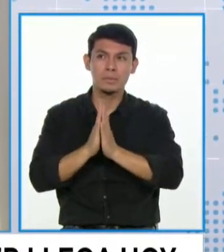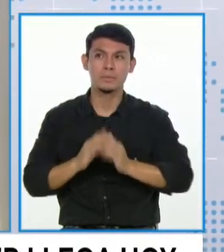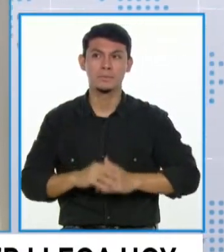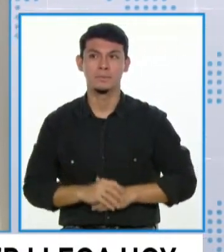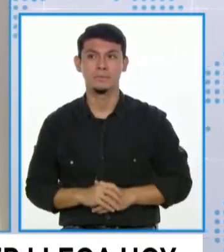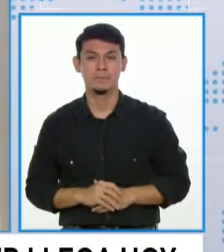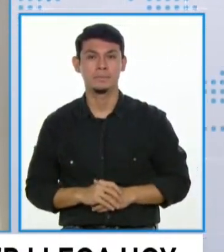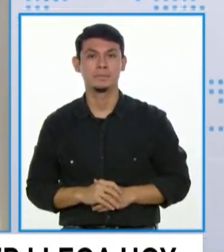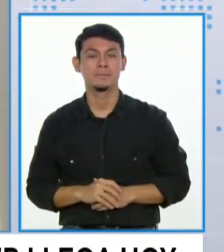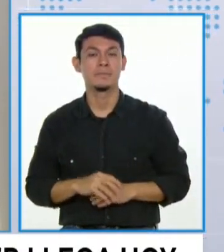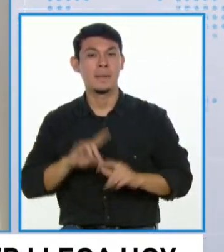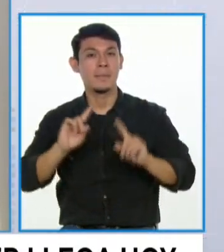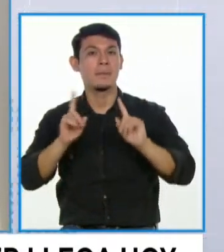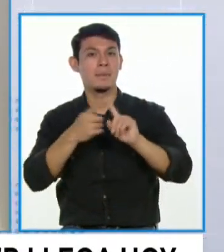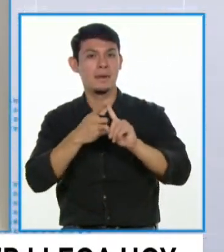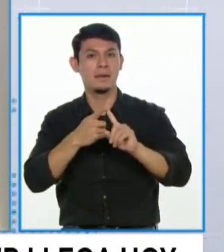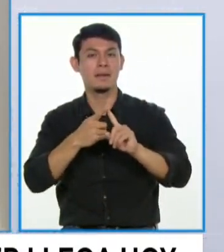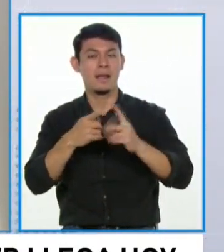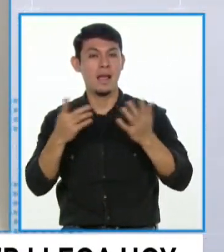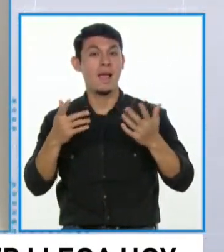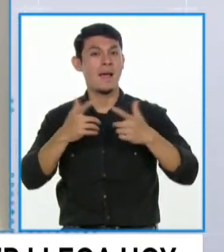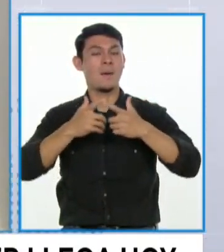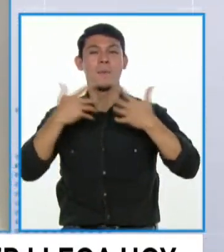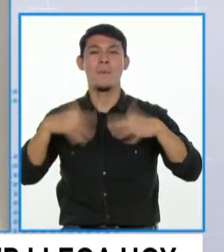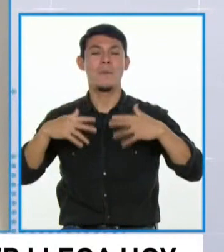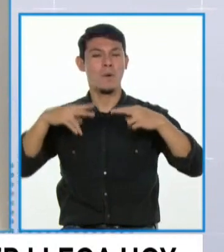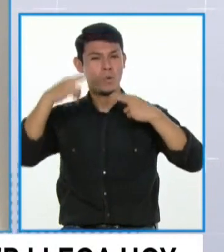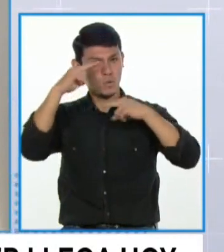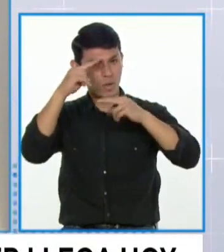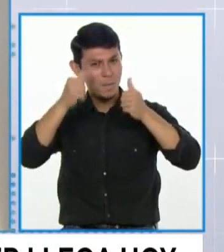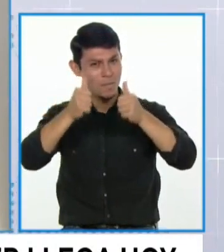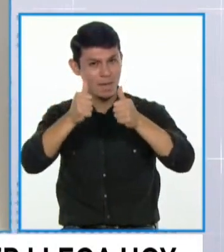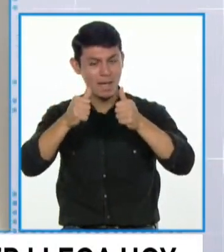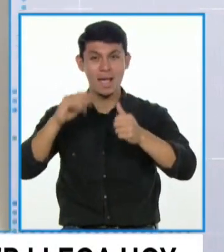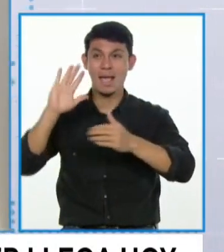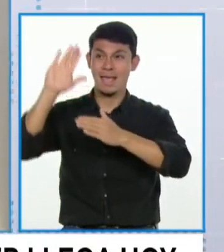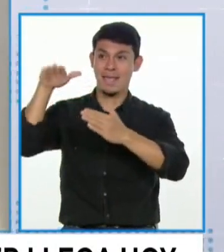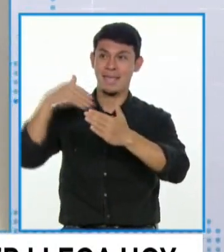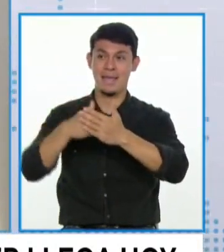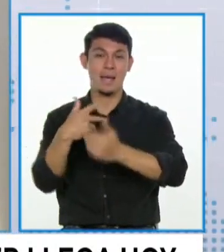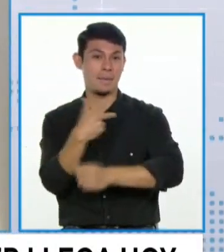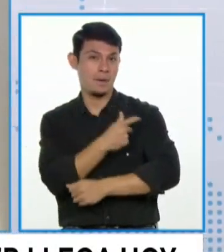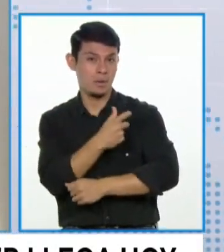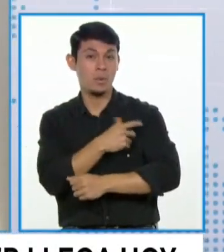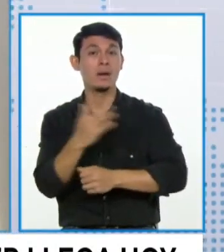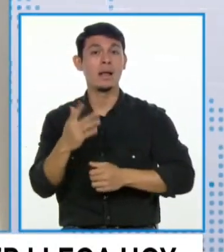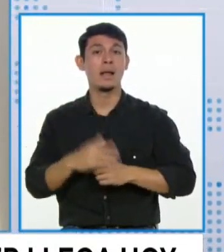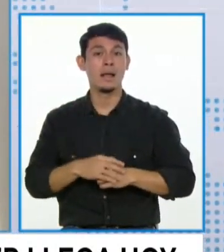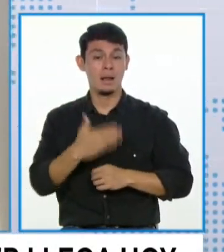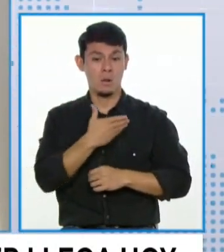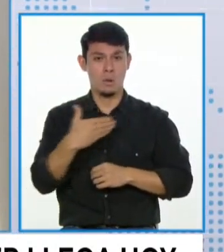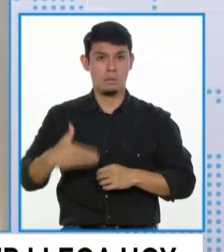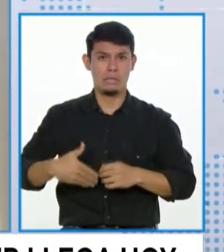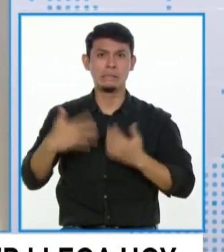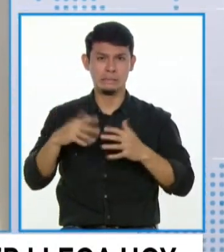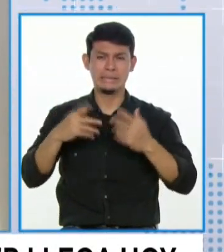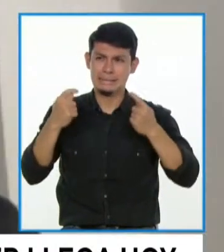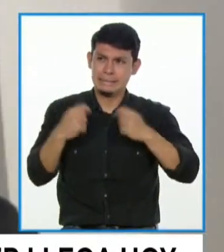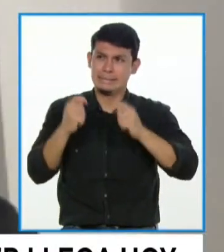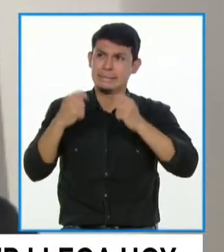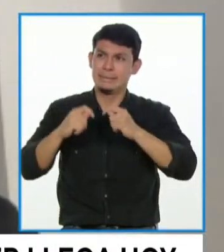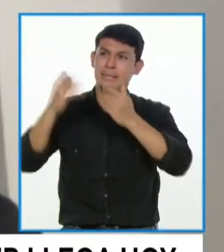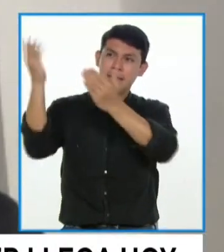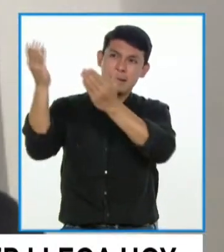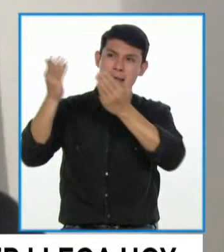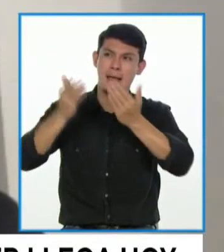Bueno, primero que nada, que es una gran noticia que sigan llegando vacunas. El gobierno está haciendo todo el esfuerzo por traerlas lo más rápido y